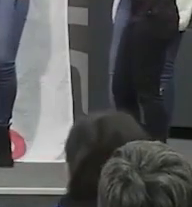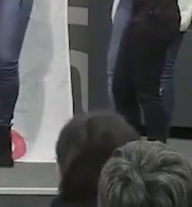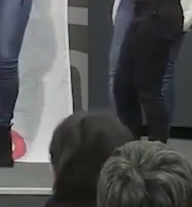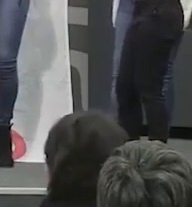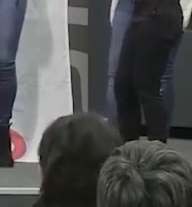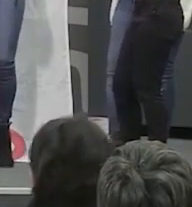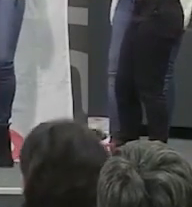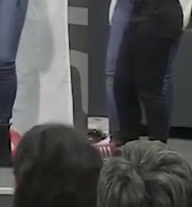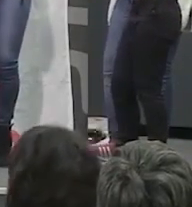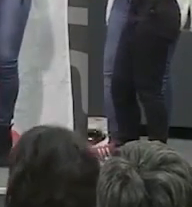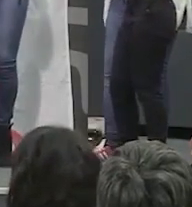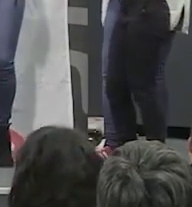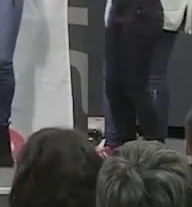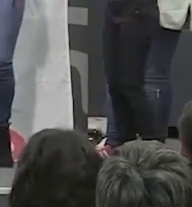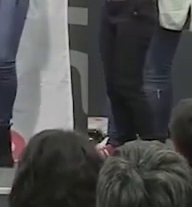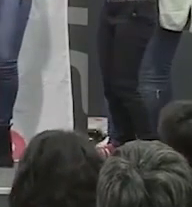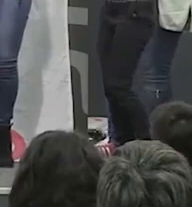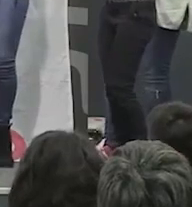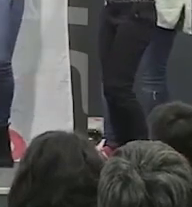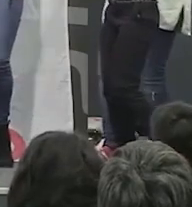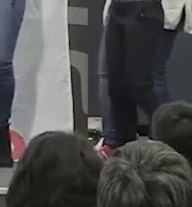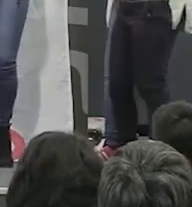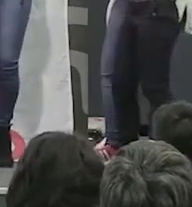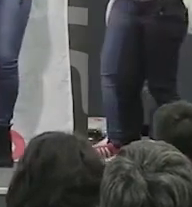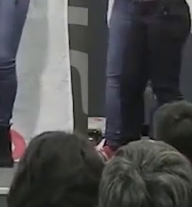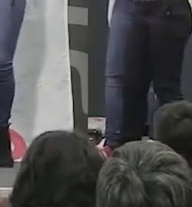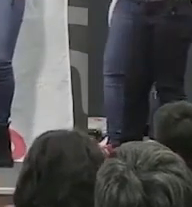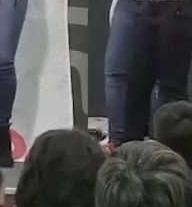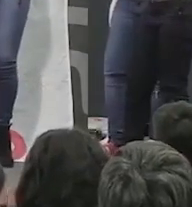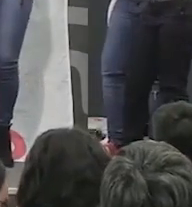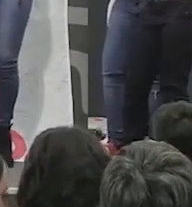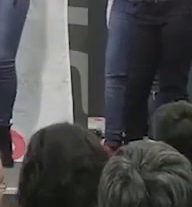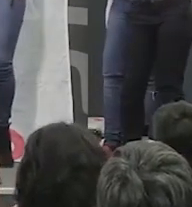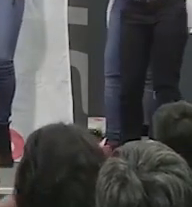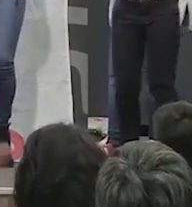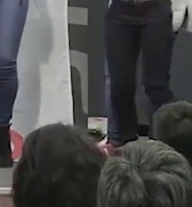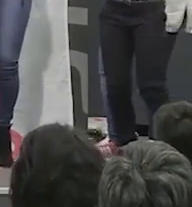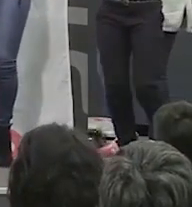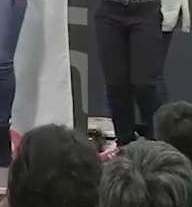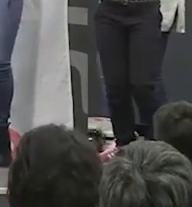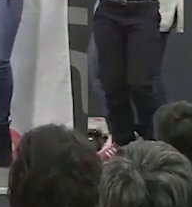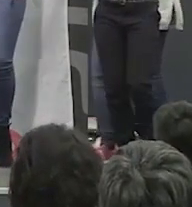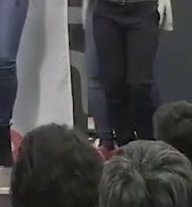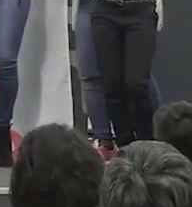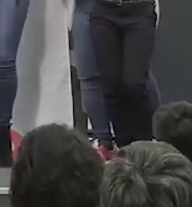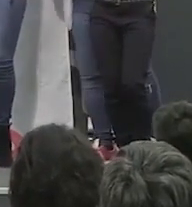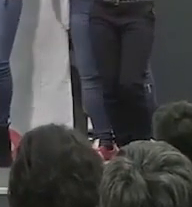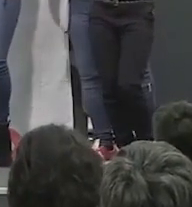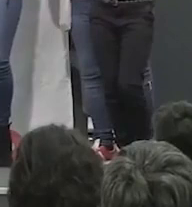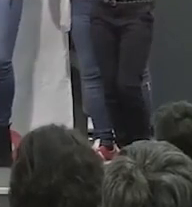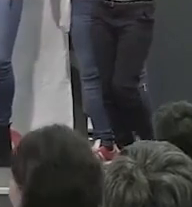Botas de sangre caliente Mis señas de identidad No hay río que se la lleve